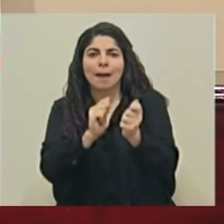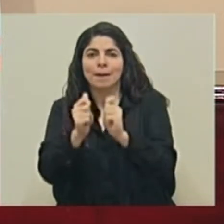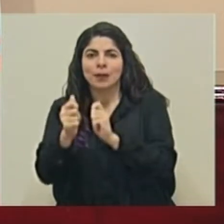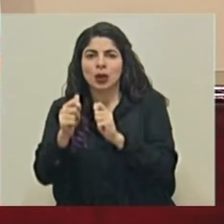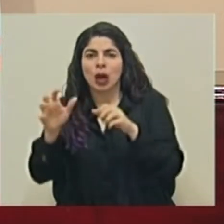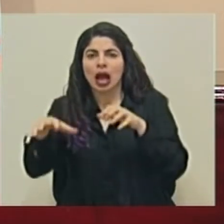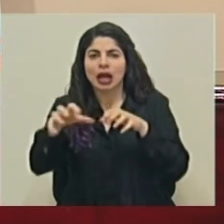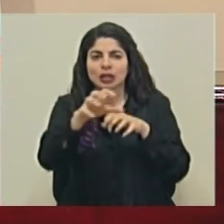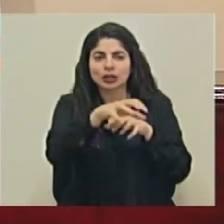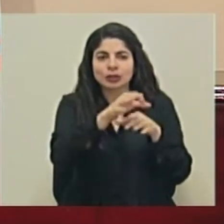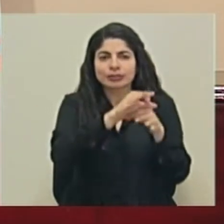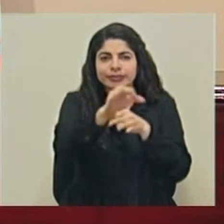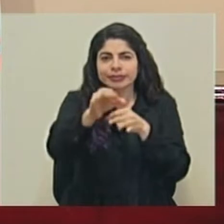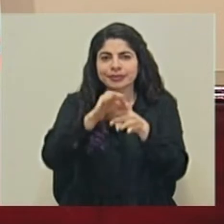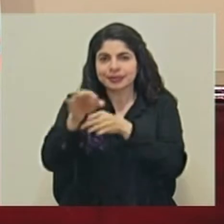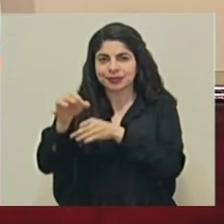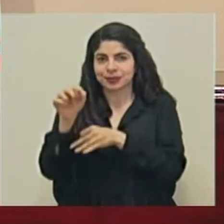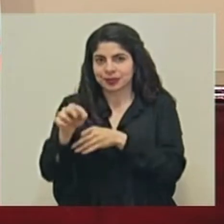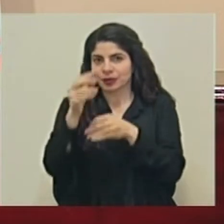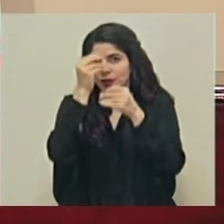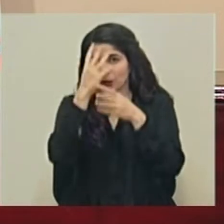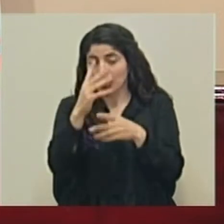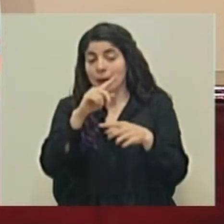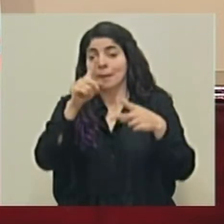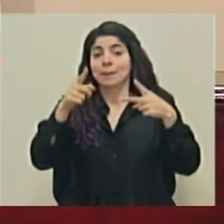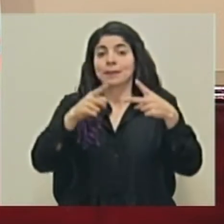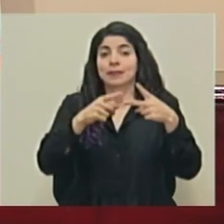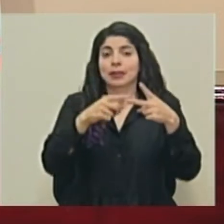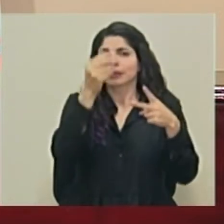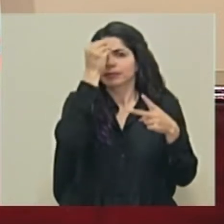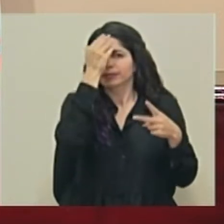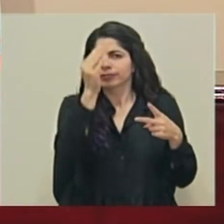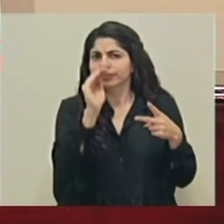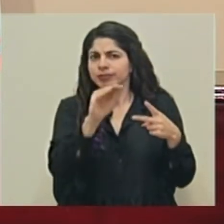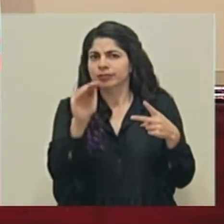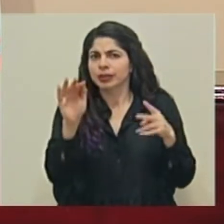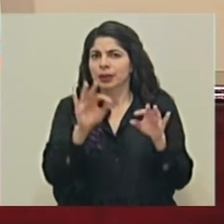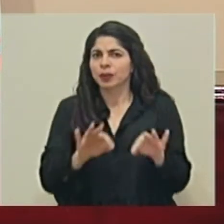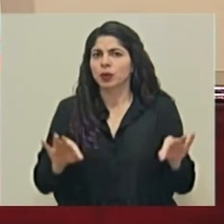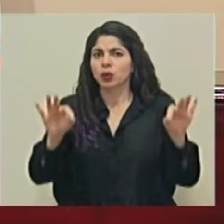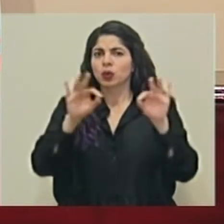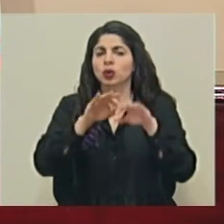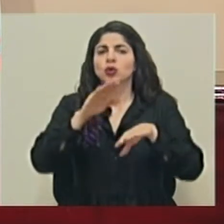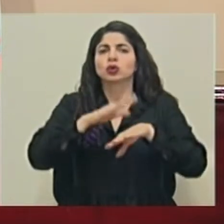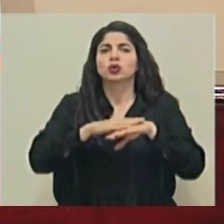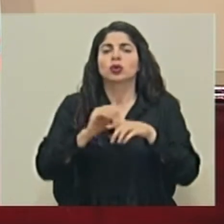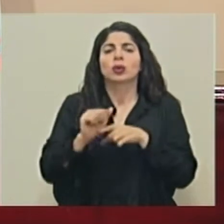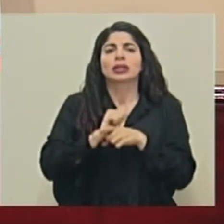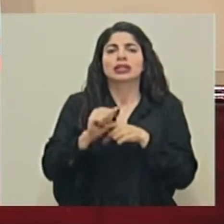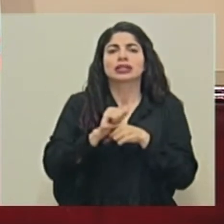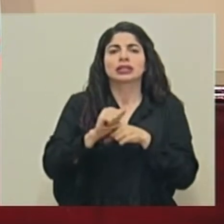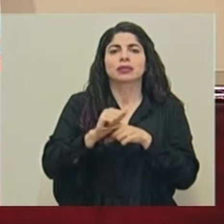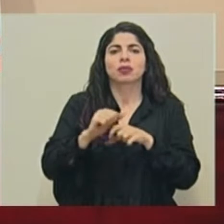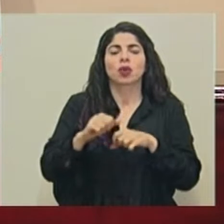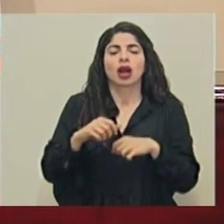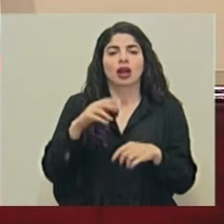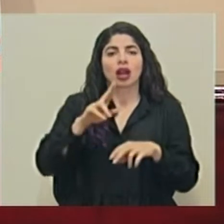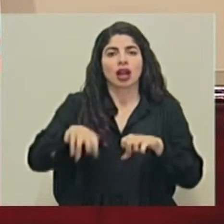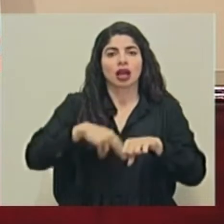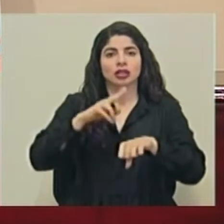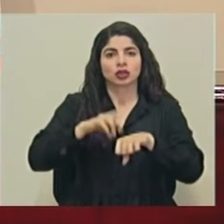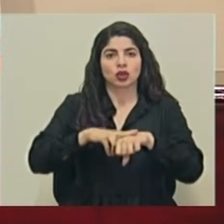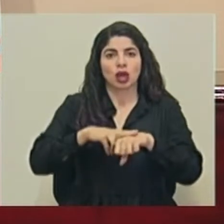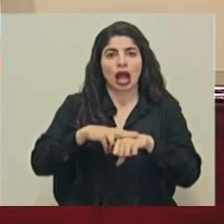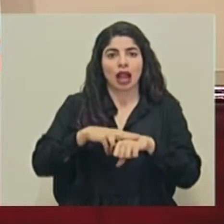y distritos del país y además nos hará un recordatorio importante sobre el simulacro nacional que se realizará el